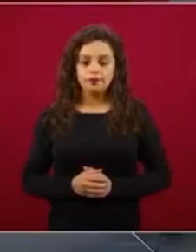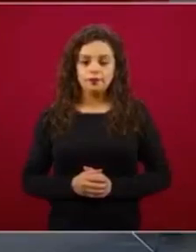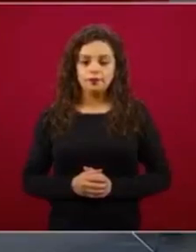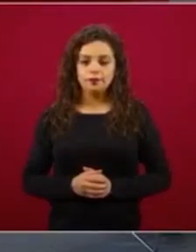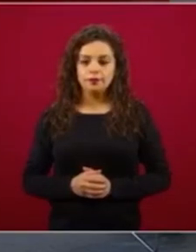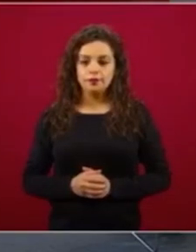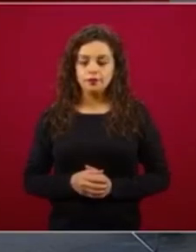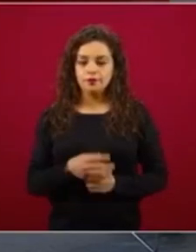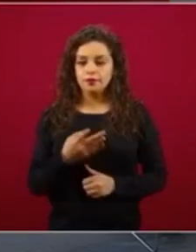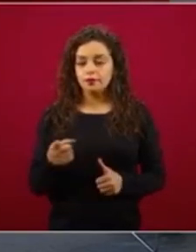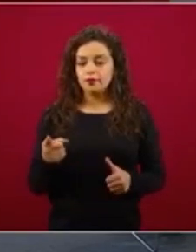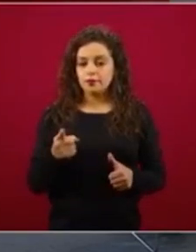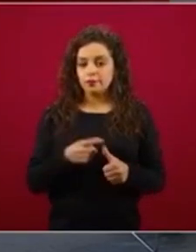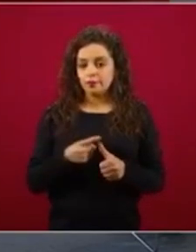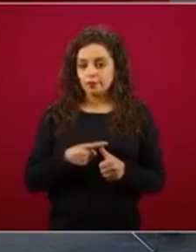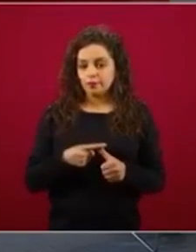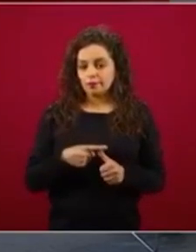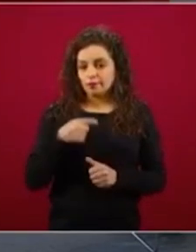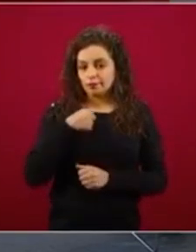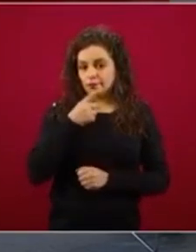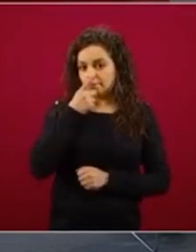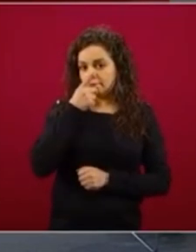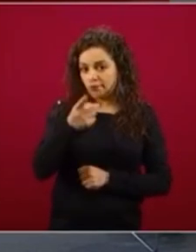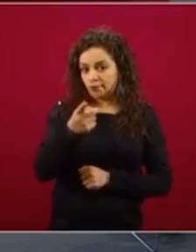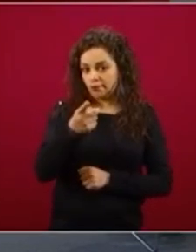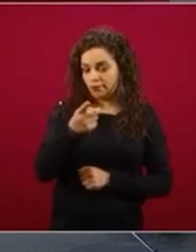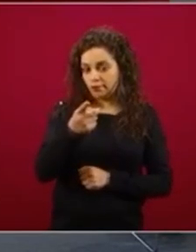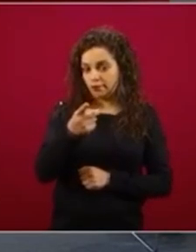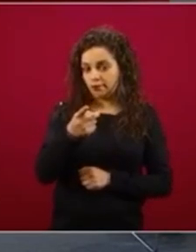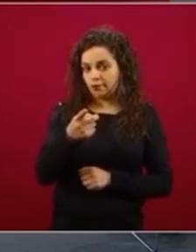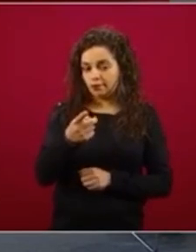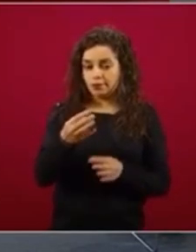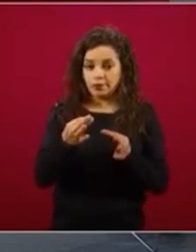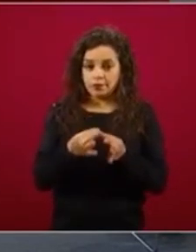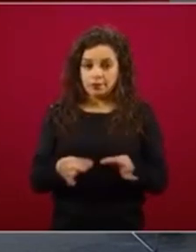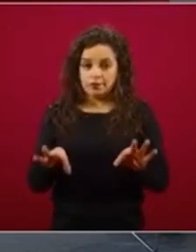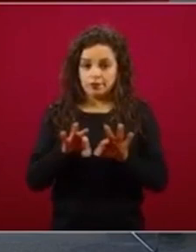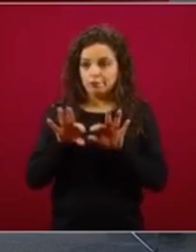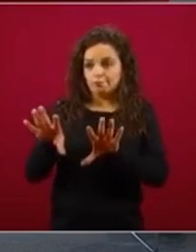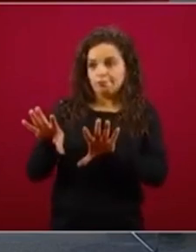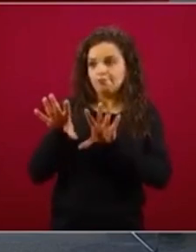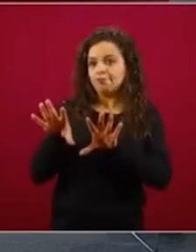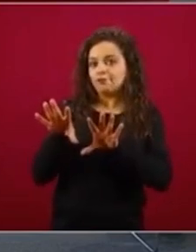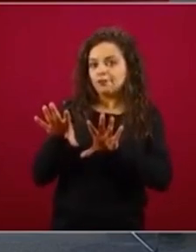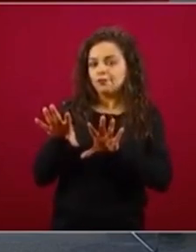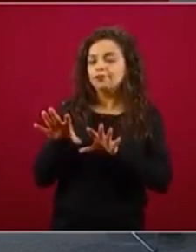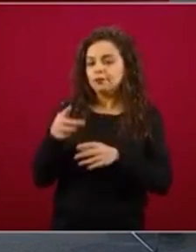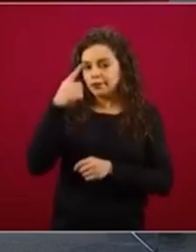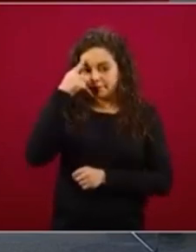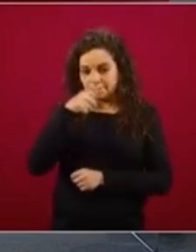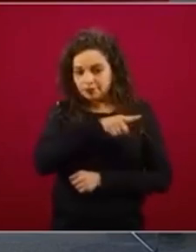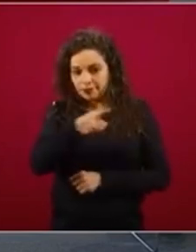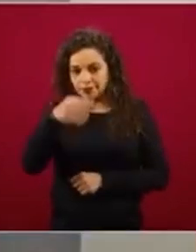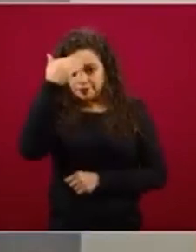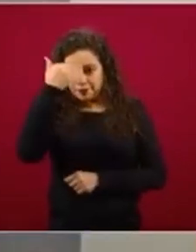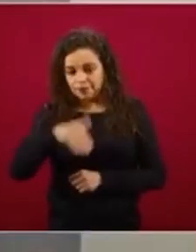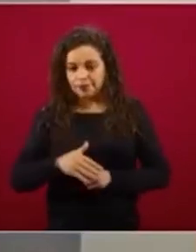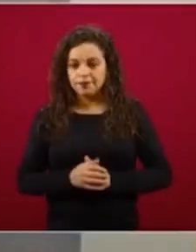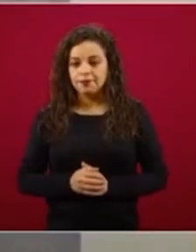Destacar ante ustedes es el hecho de que en Segalmex